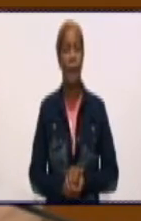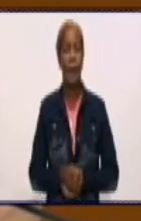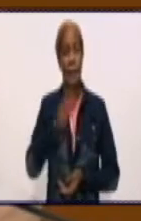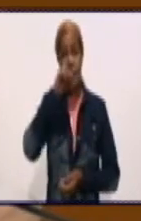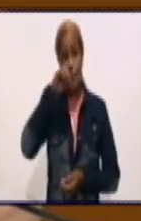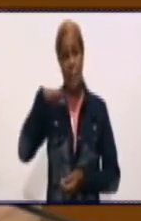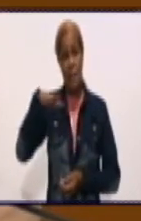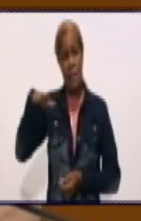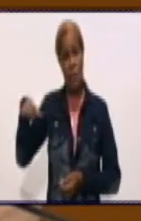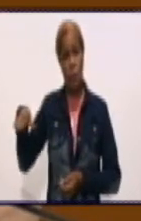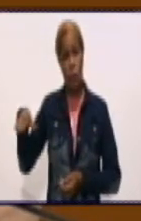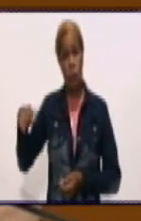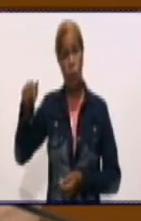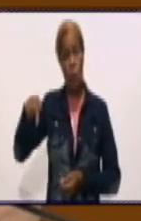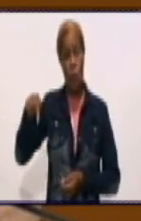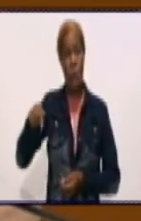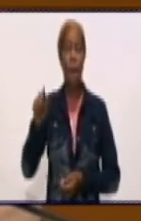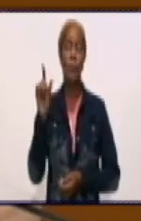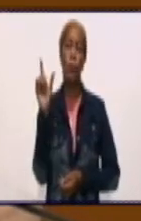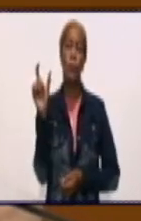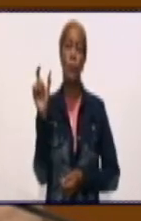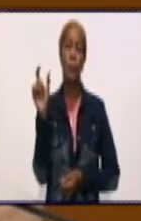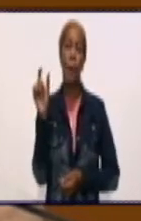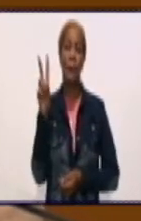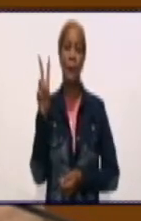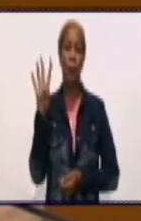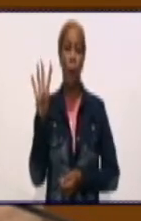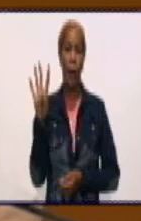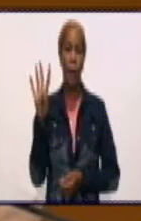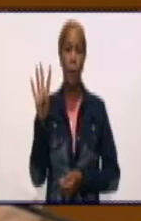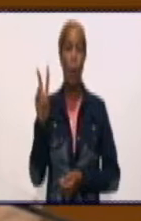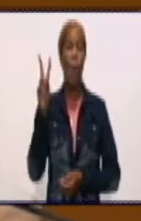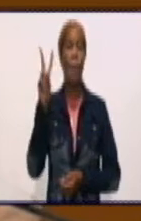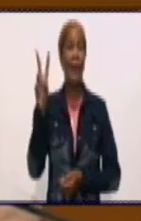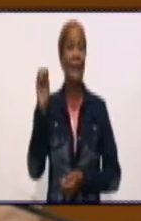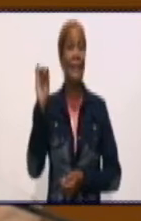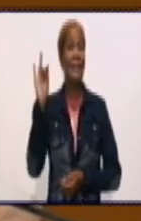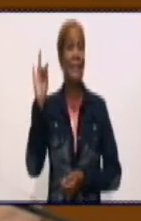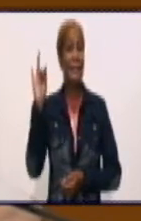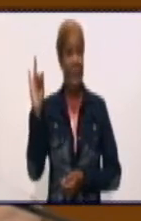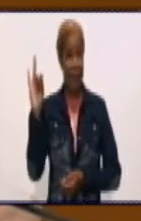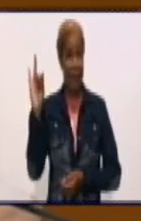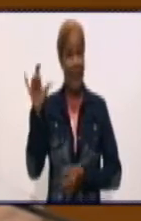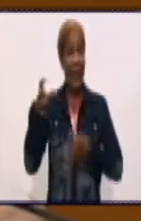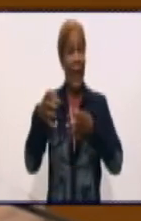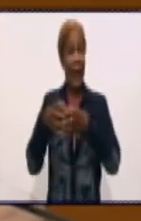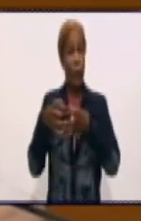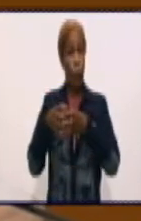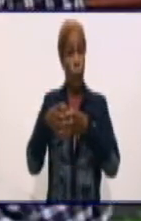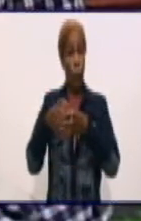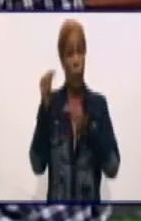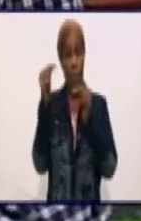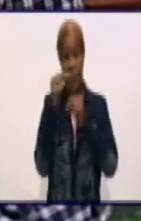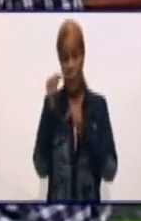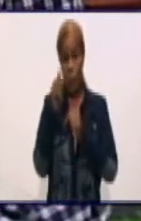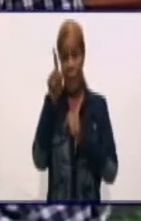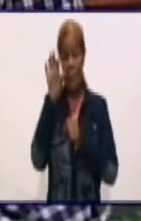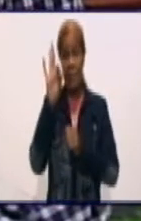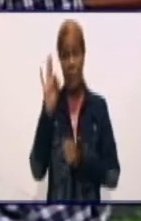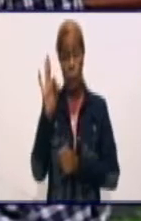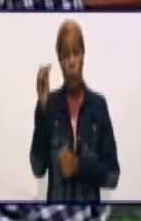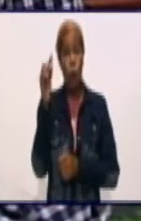pediátrica hoy, en las últimas 24 horas, se diagnosticaron 27 pacientes en este grupo de edad y de ellos dos menores de un año.